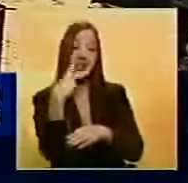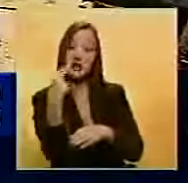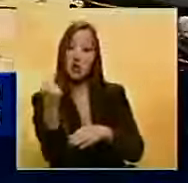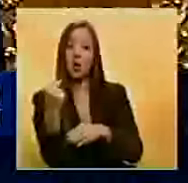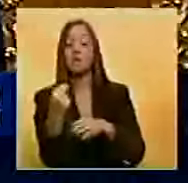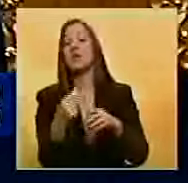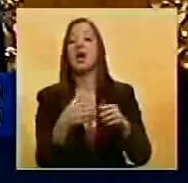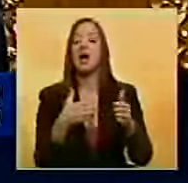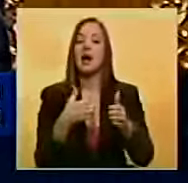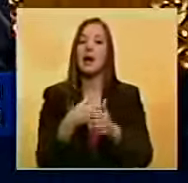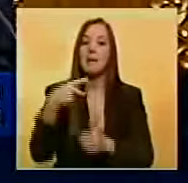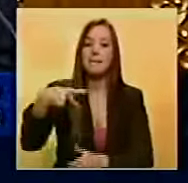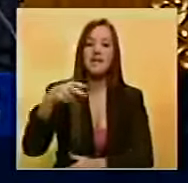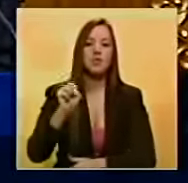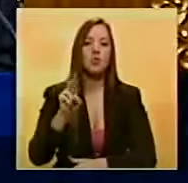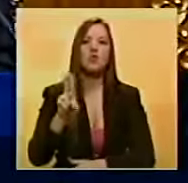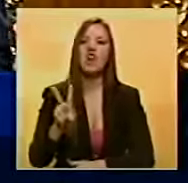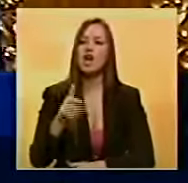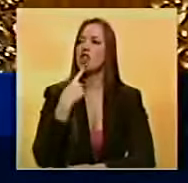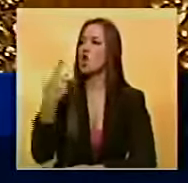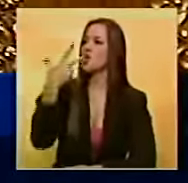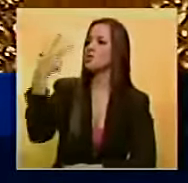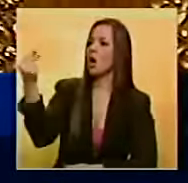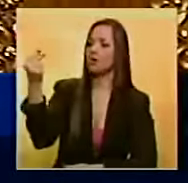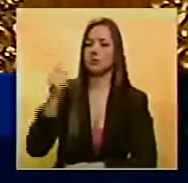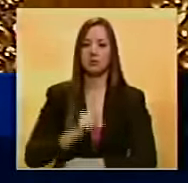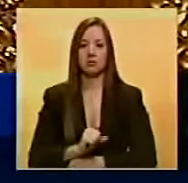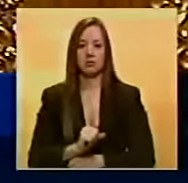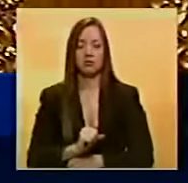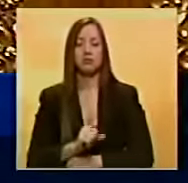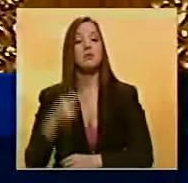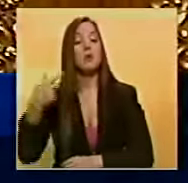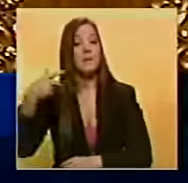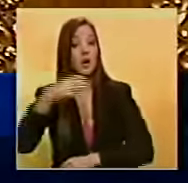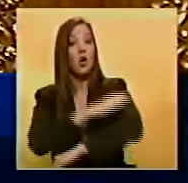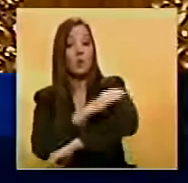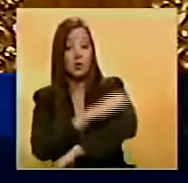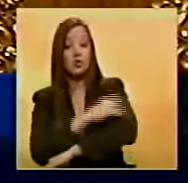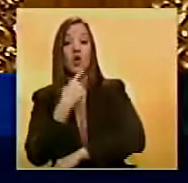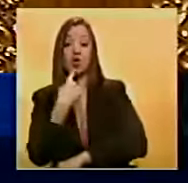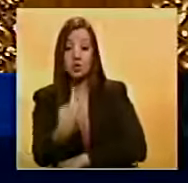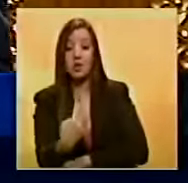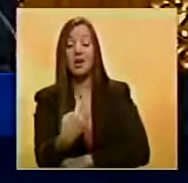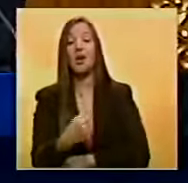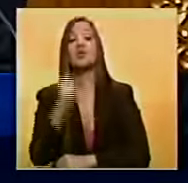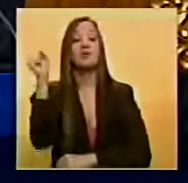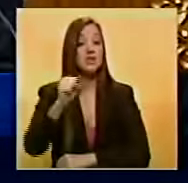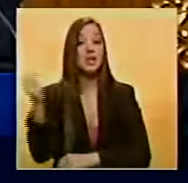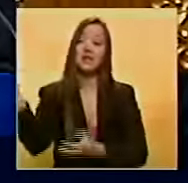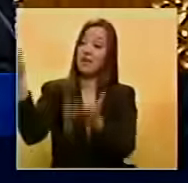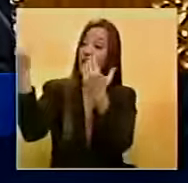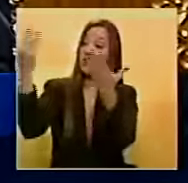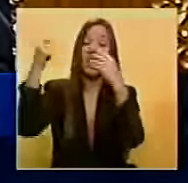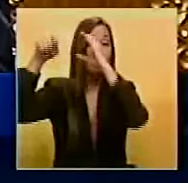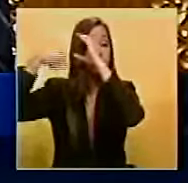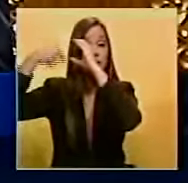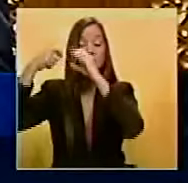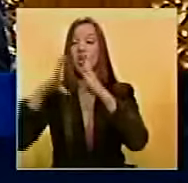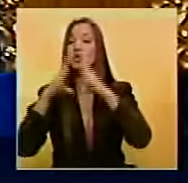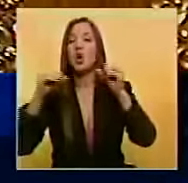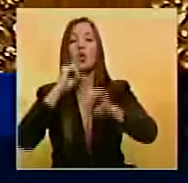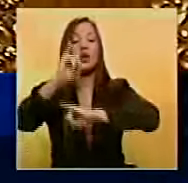opusieron. Hoy dijimos que íbamos a materializar un